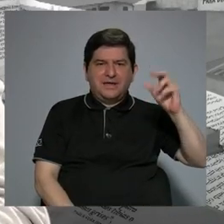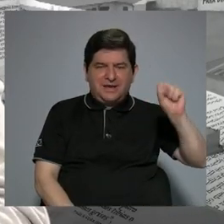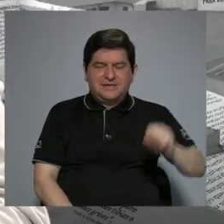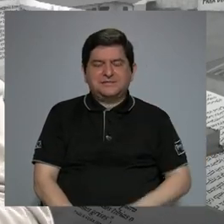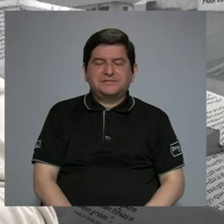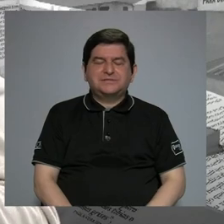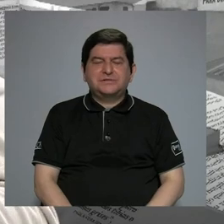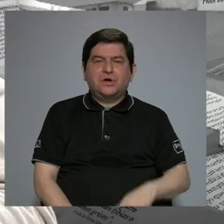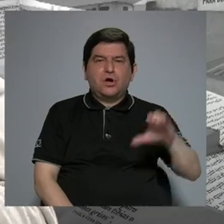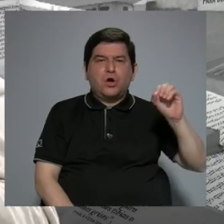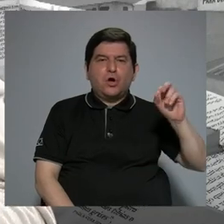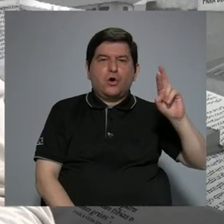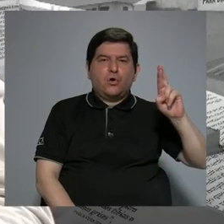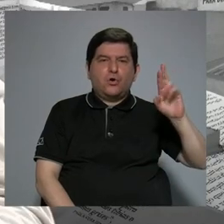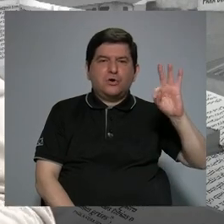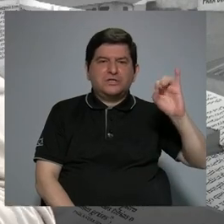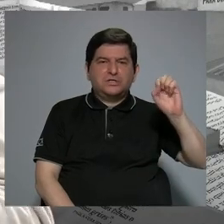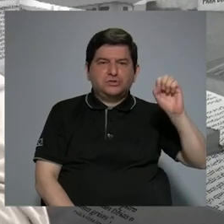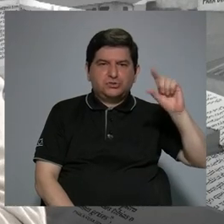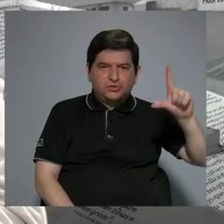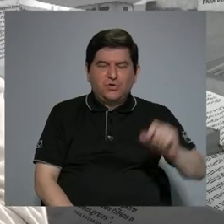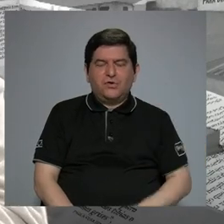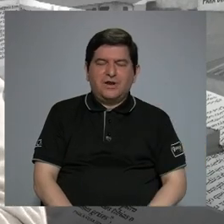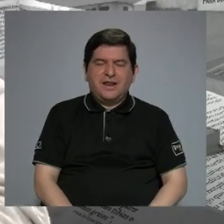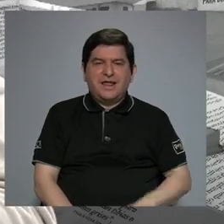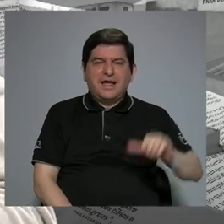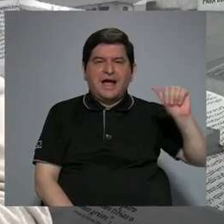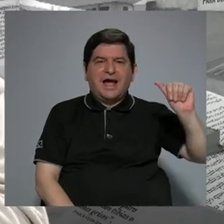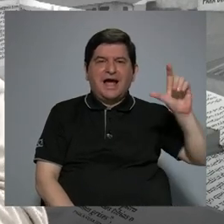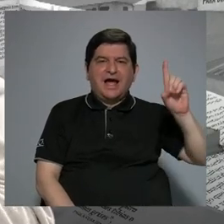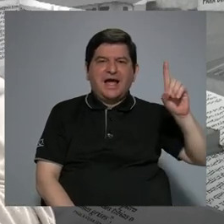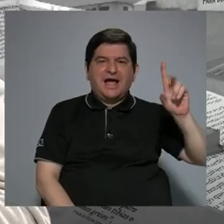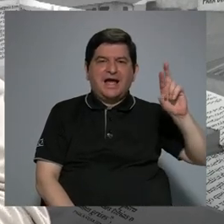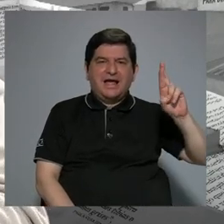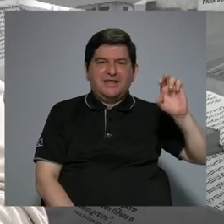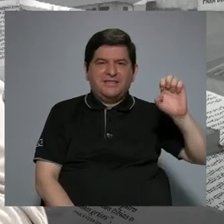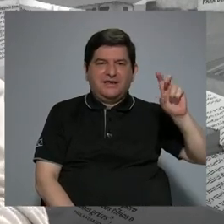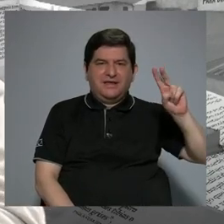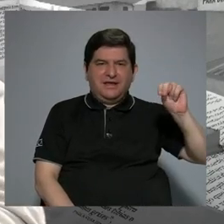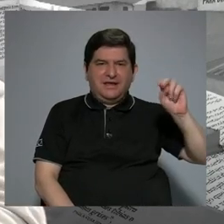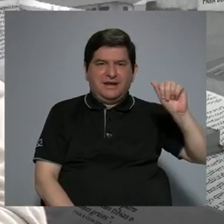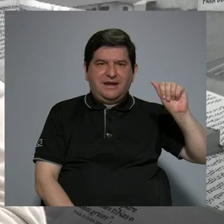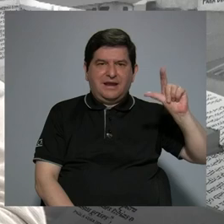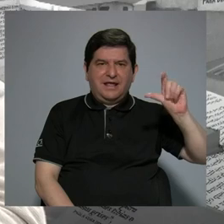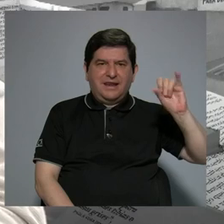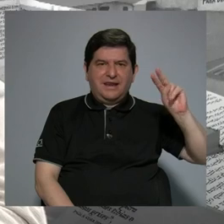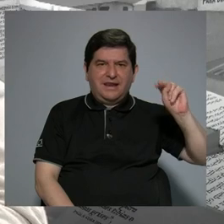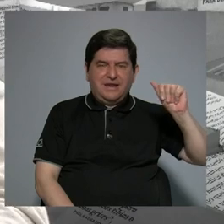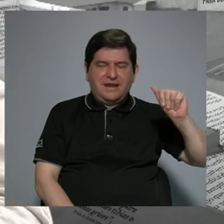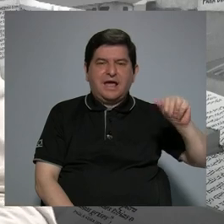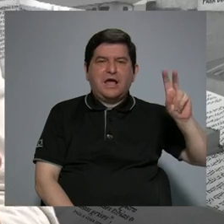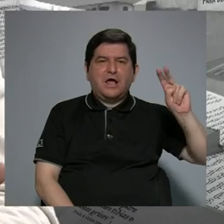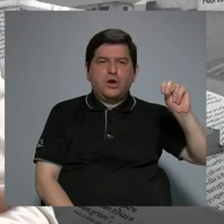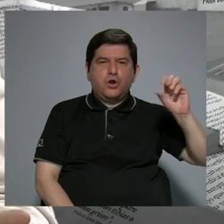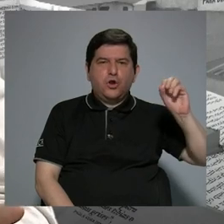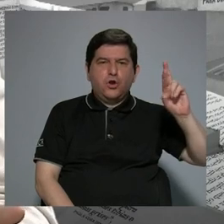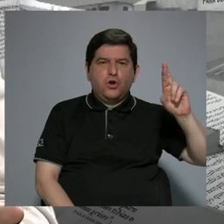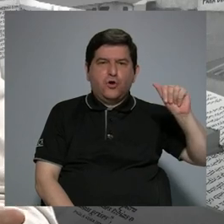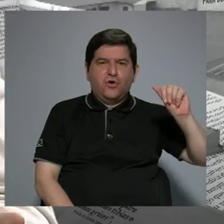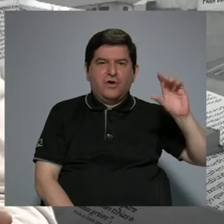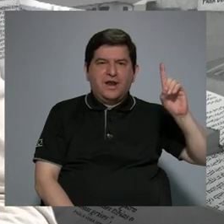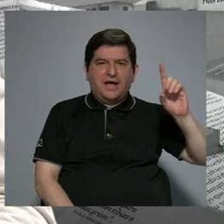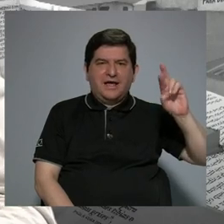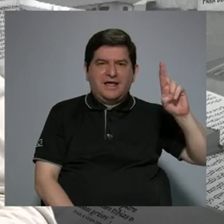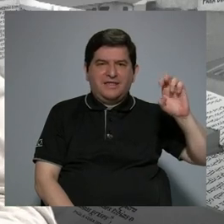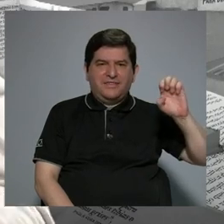glucocorticoide, la adrenalina, la noradrenalina y el cortisol, que son las que están más involucradas con estos temas. Estas